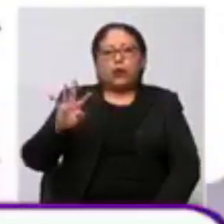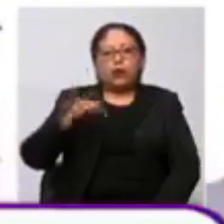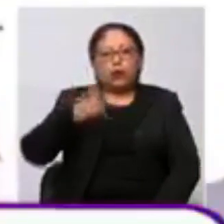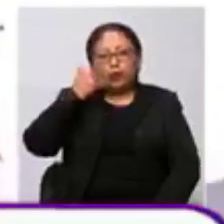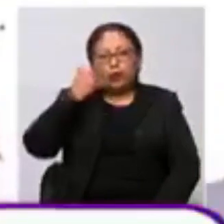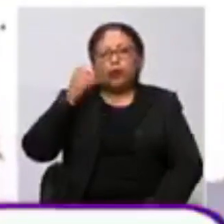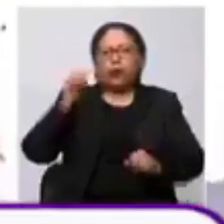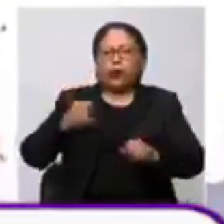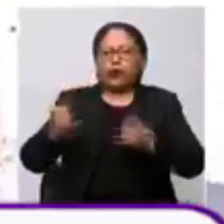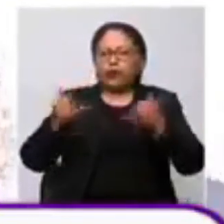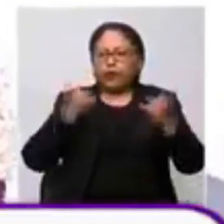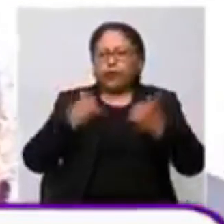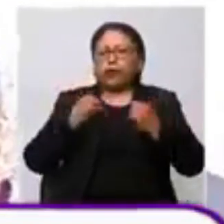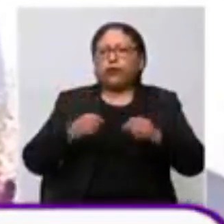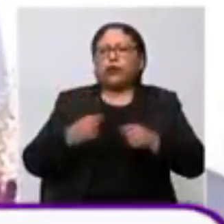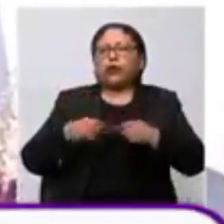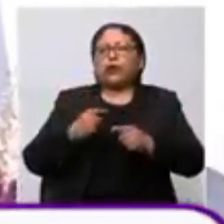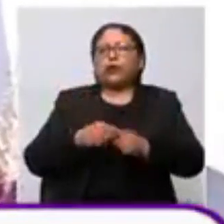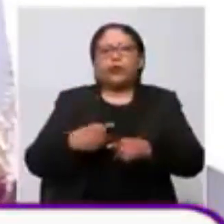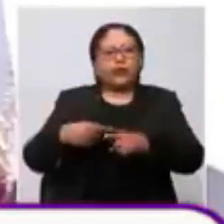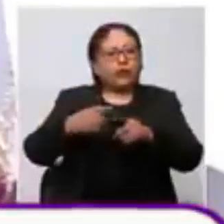ubicar y nosotros estamos ofreciendo estos productos de alpaca.